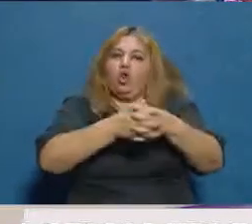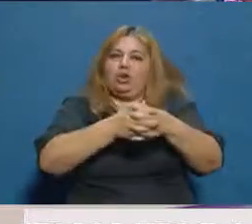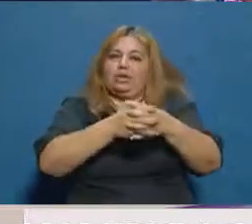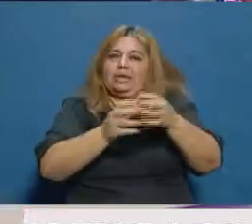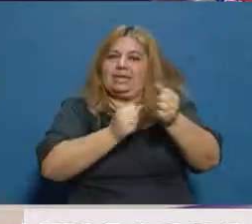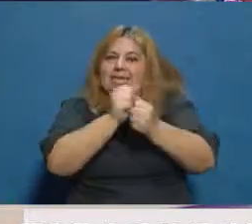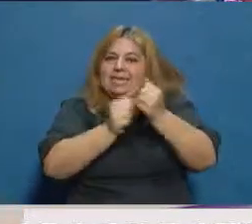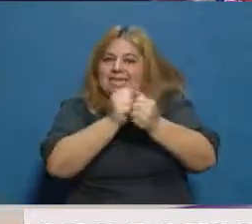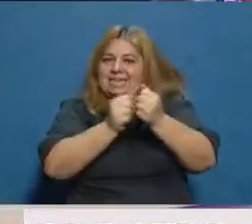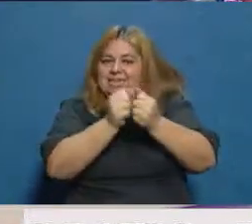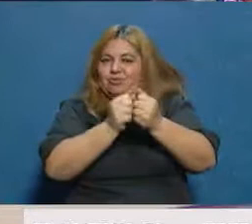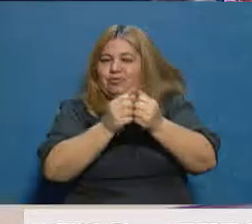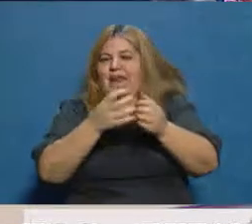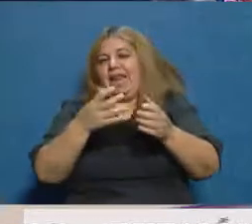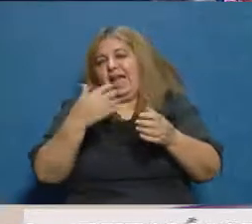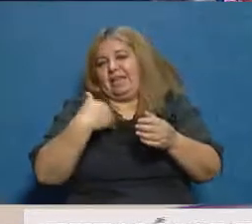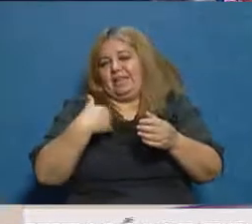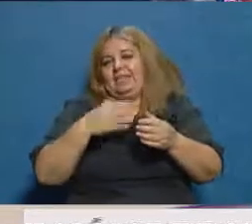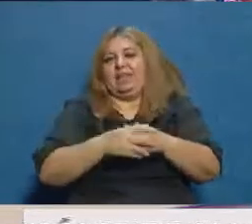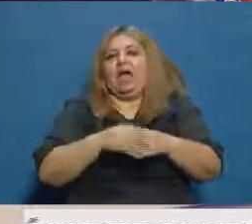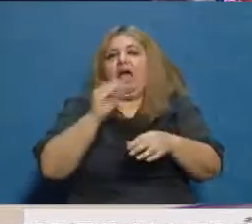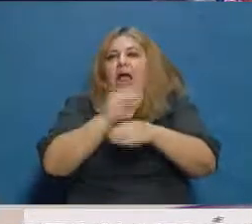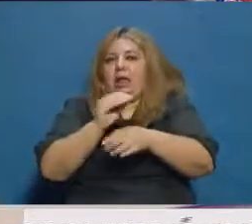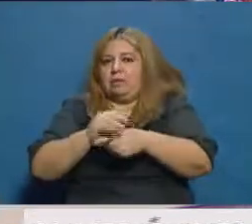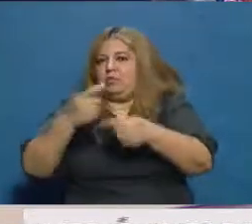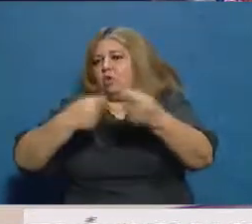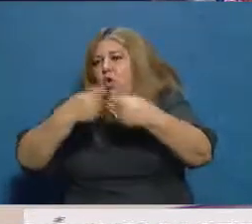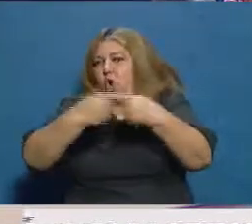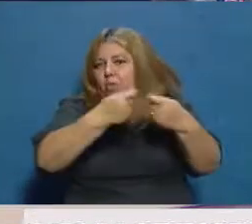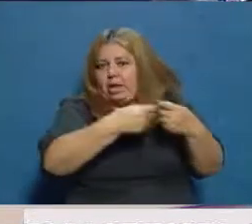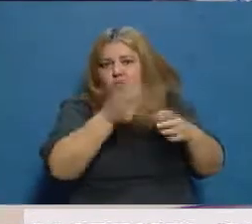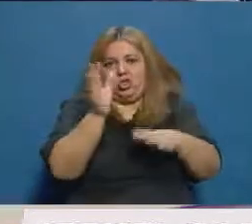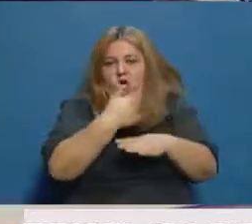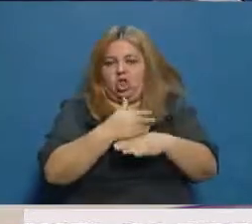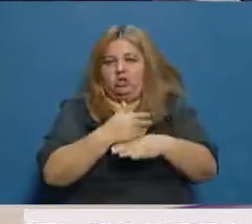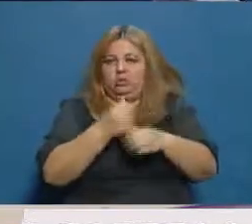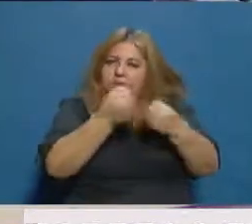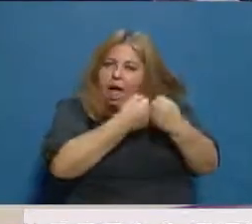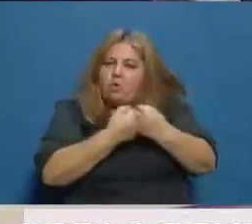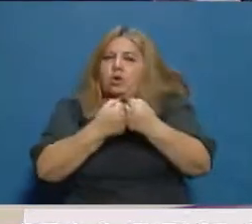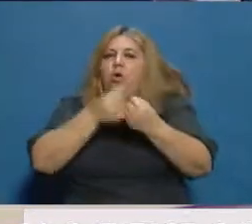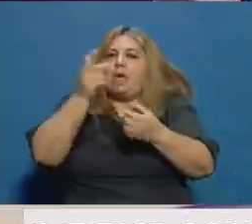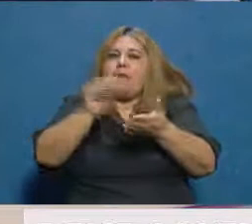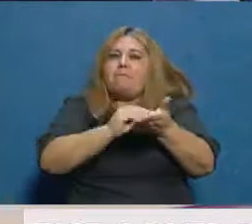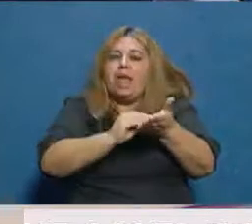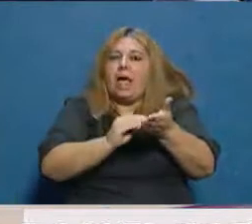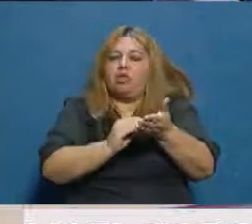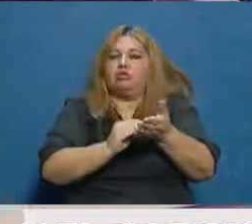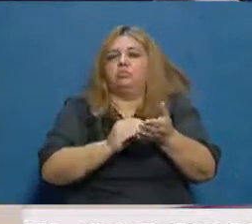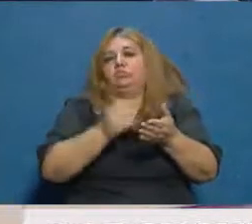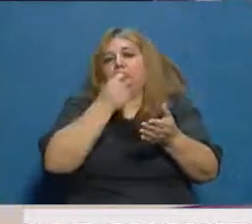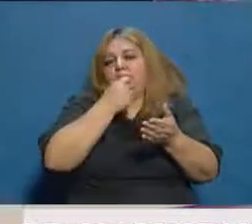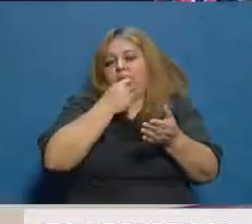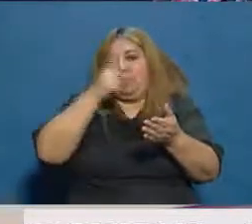UIA como también por parte de las cámaras de comercio. Lo cierto es que ¿en qué consiste? Consiste en que